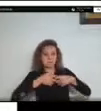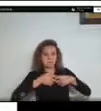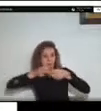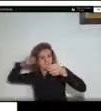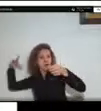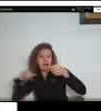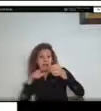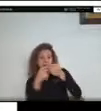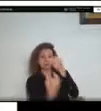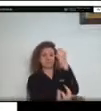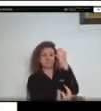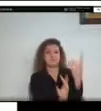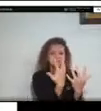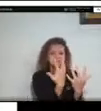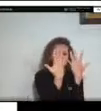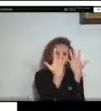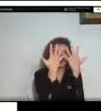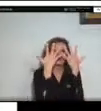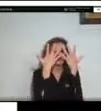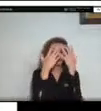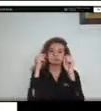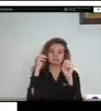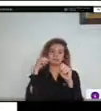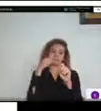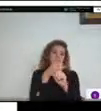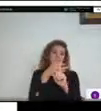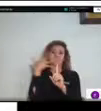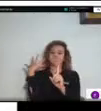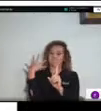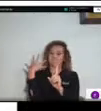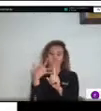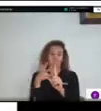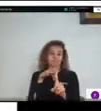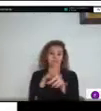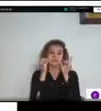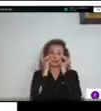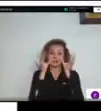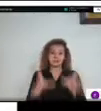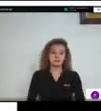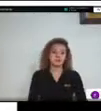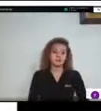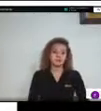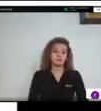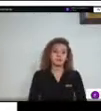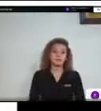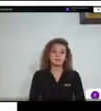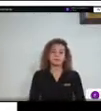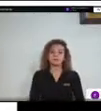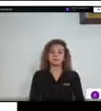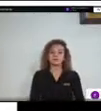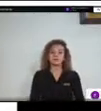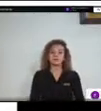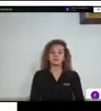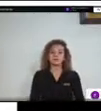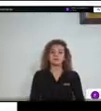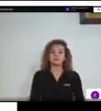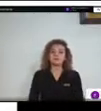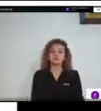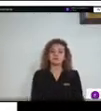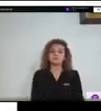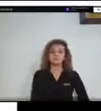Entonces vemos acá que pues nosotros como departamento somos despensa nacional de